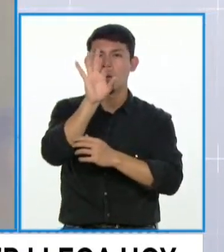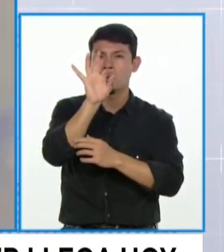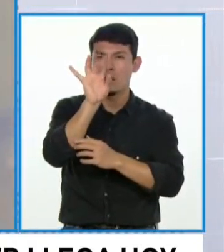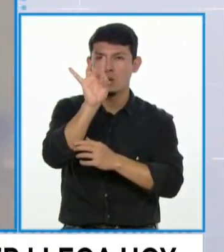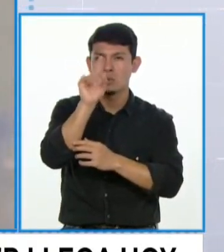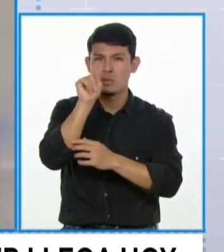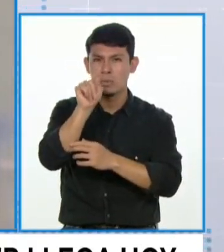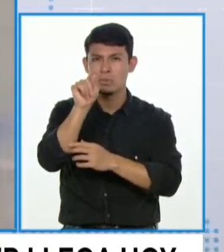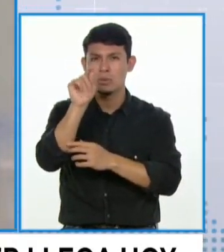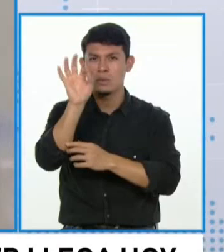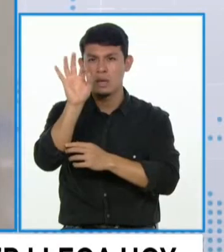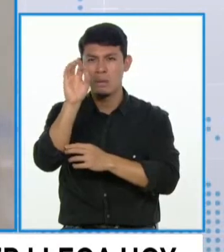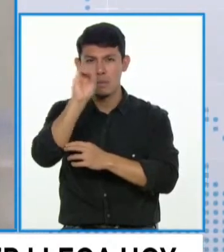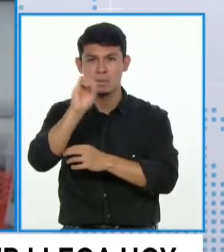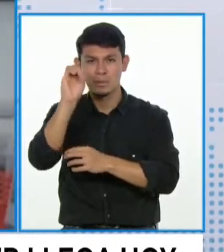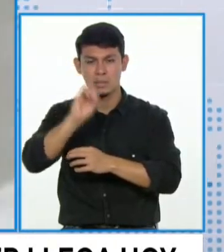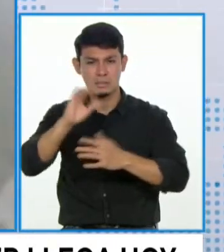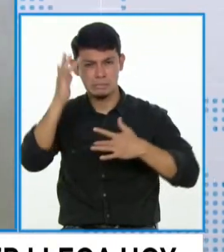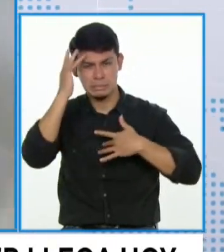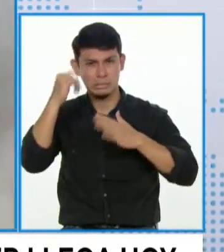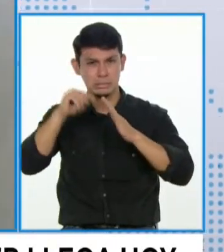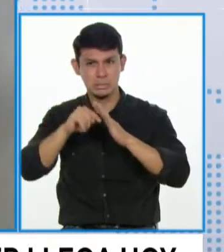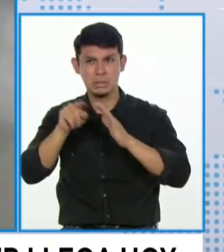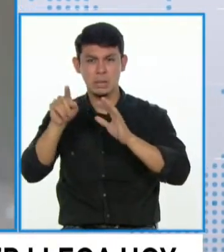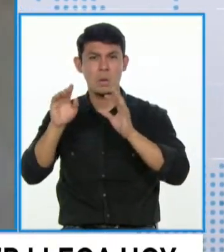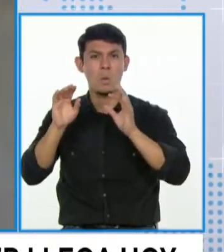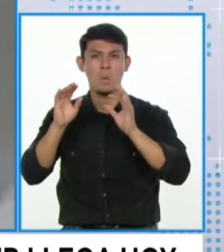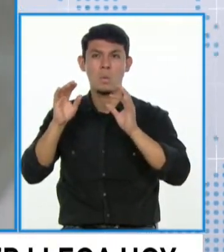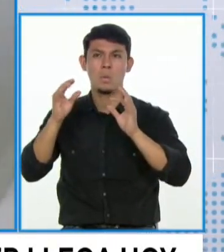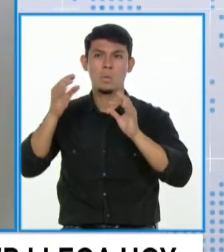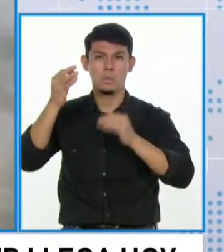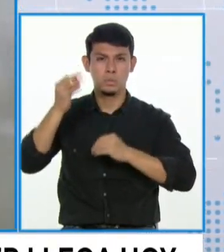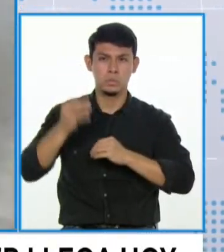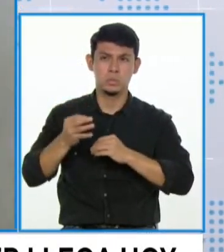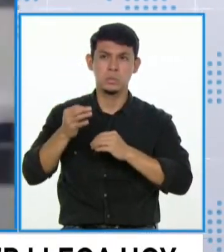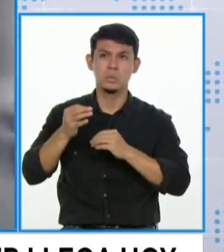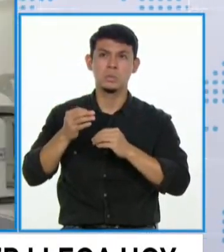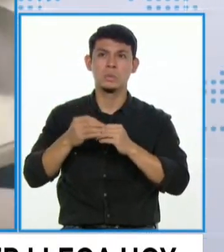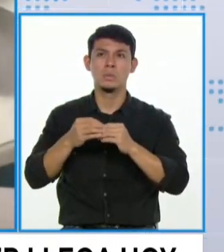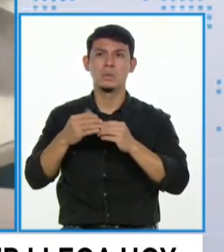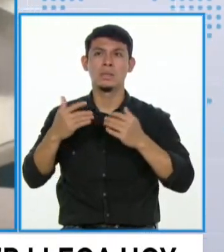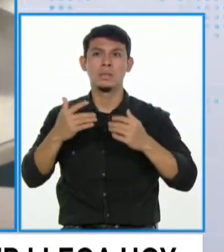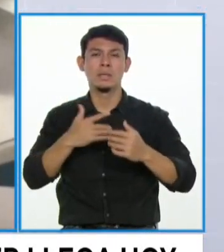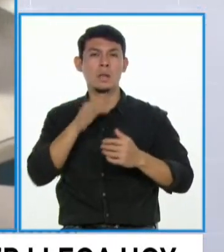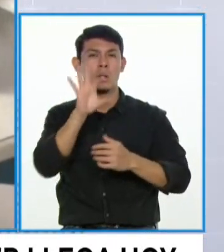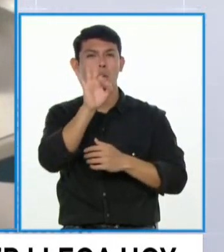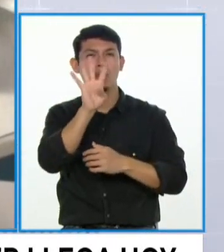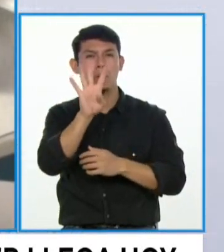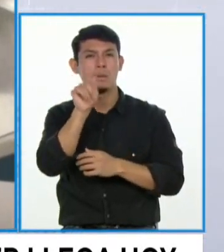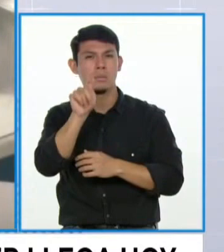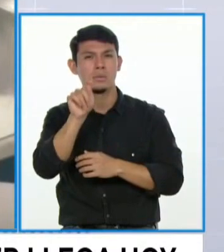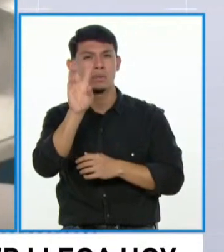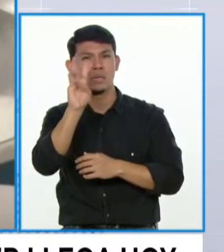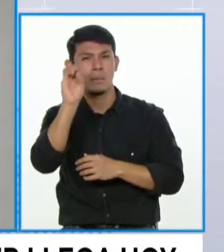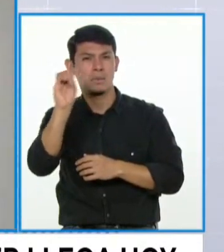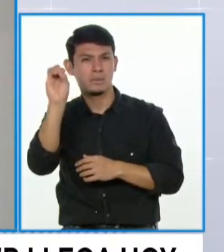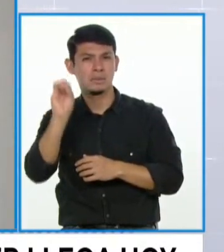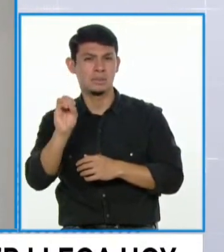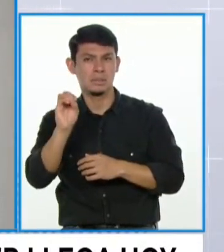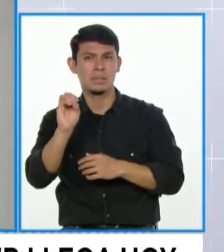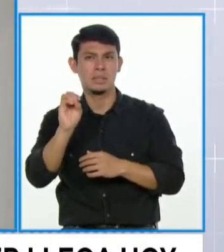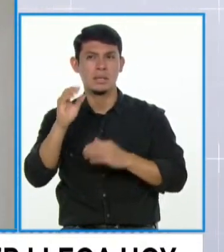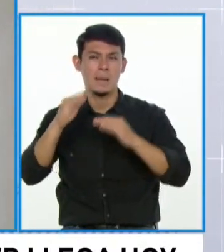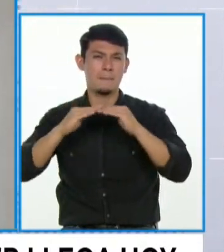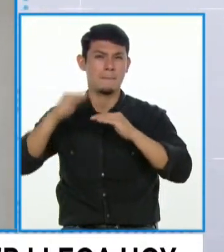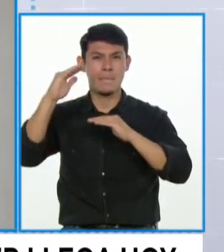% contra enfermedad severa y una eficacia en general contra aparición de síntomas del 94.6%, lo cual es de